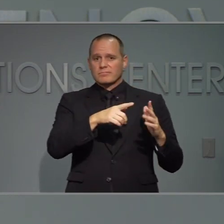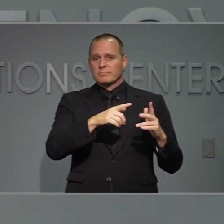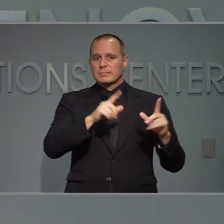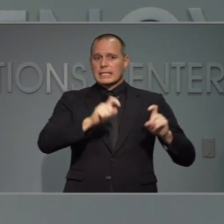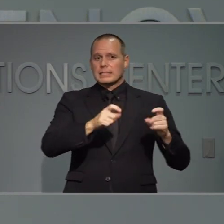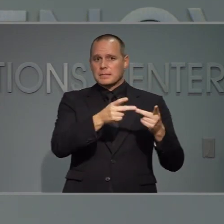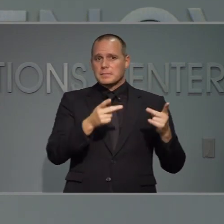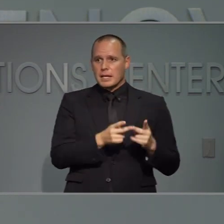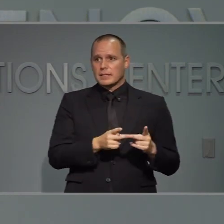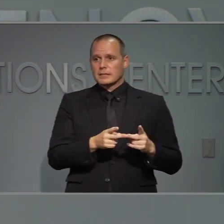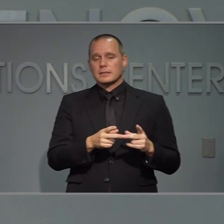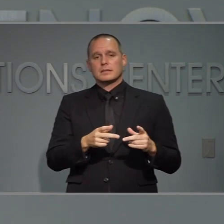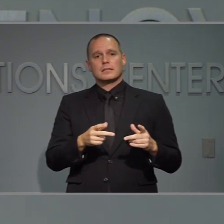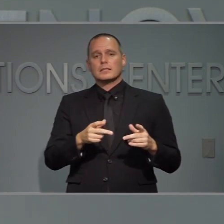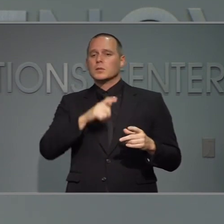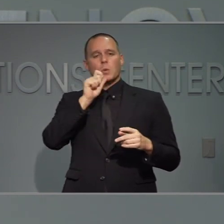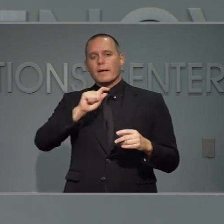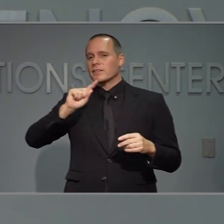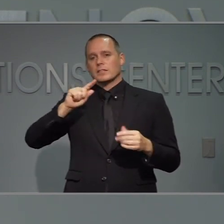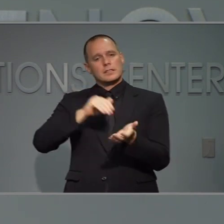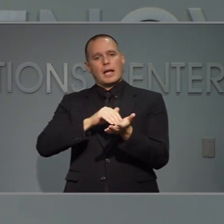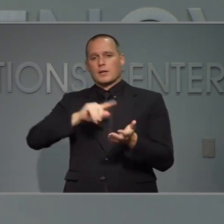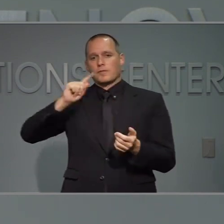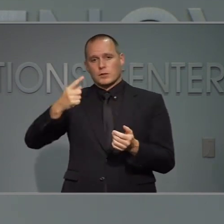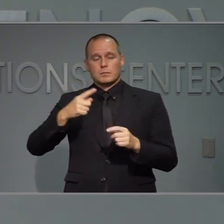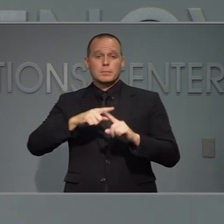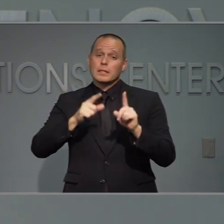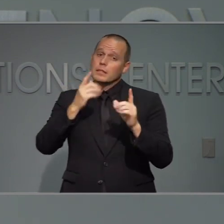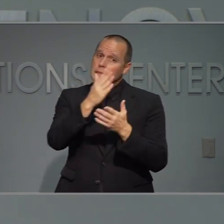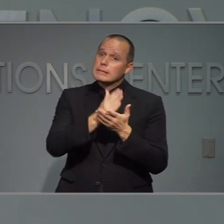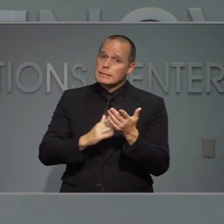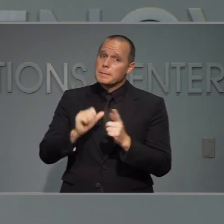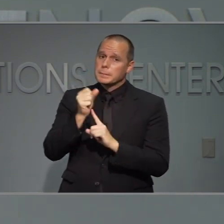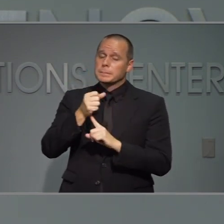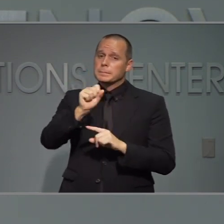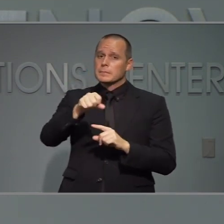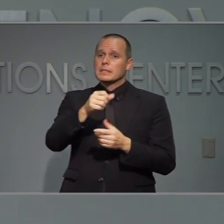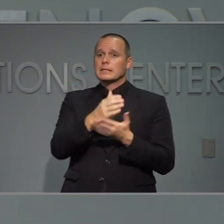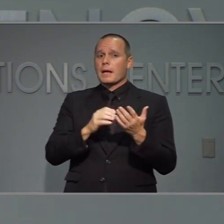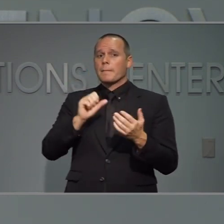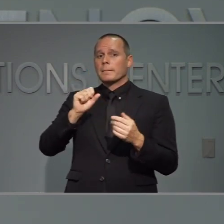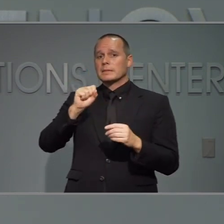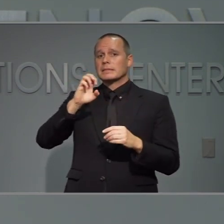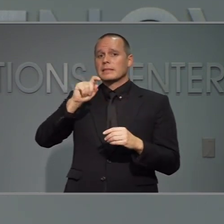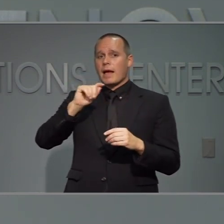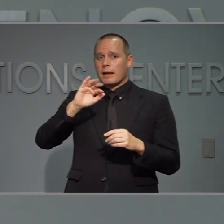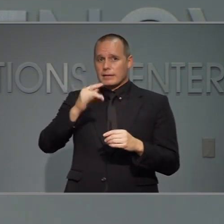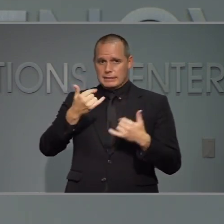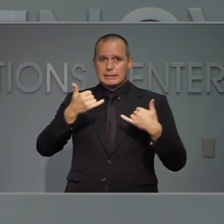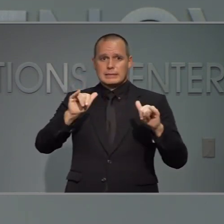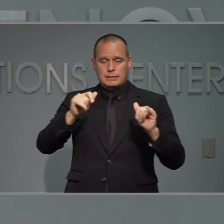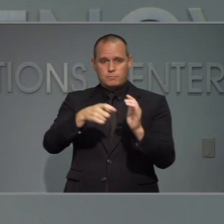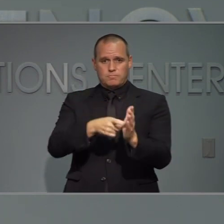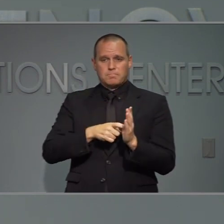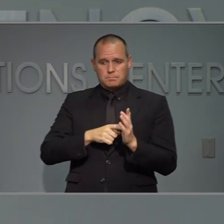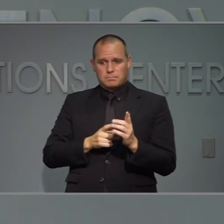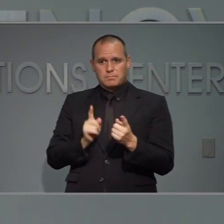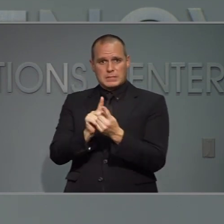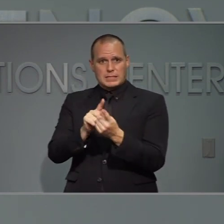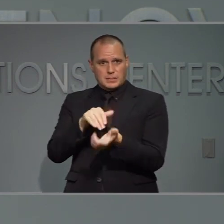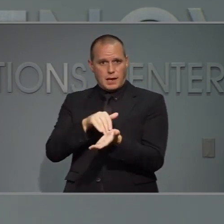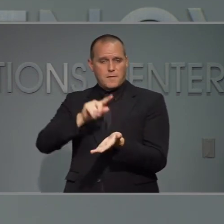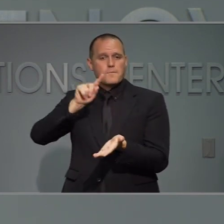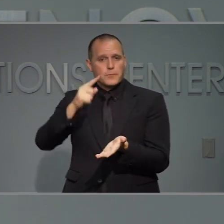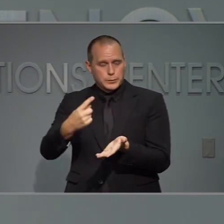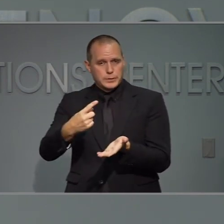y no tienes que ir al doctor primero claro eso no es los ámbitos hay ciertos ámbitos en donde si se recomienda que vayas un doctor